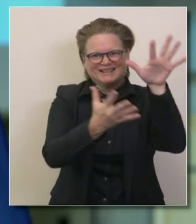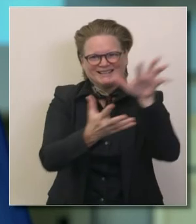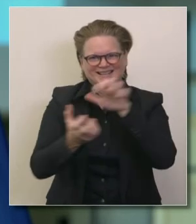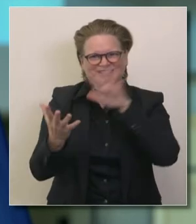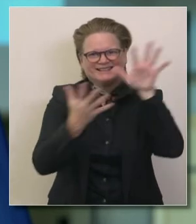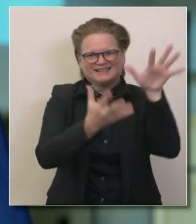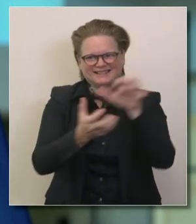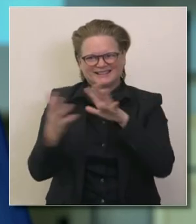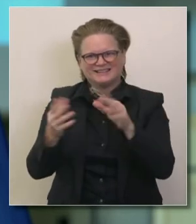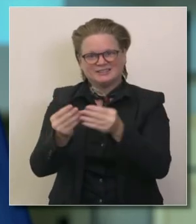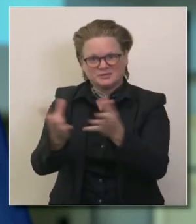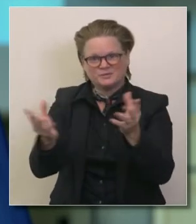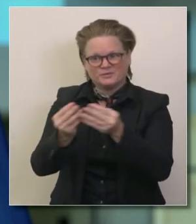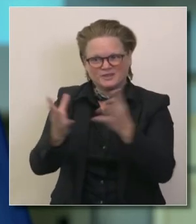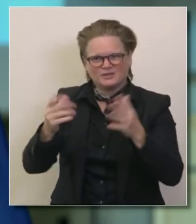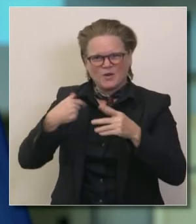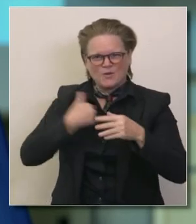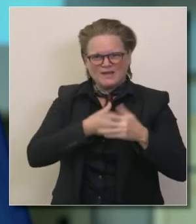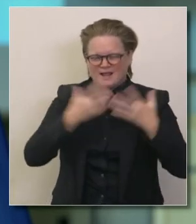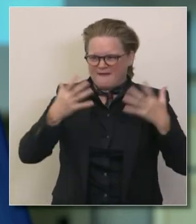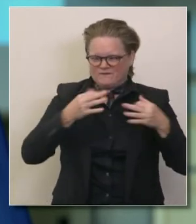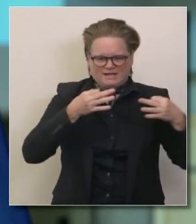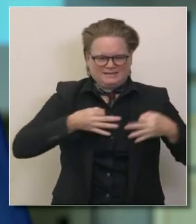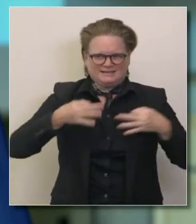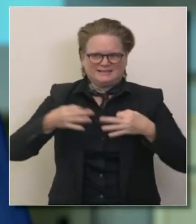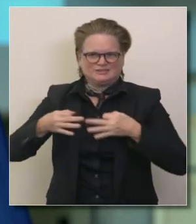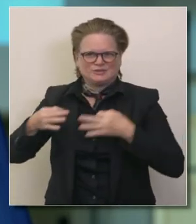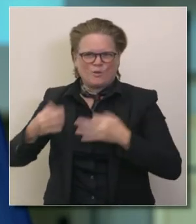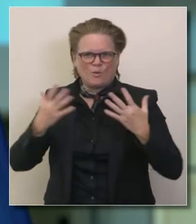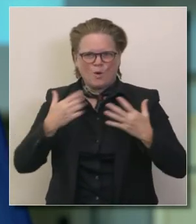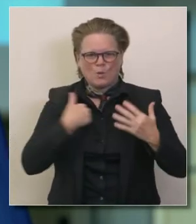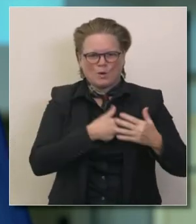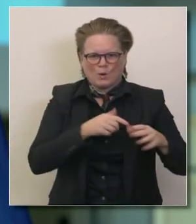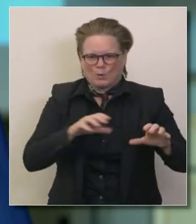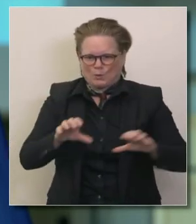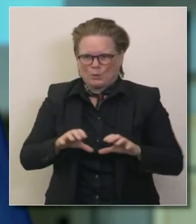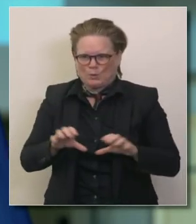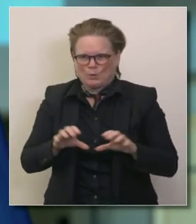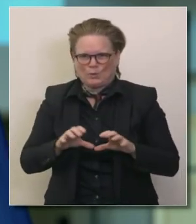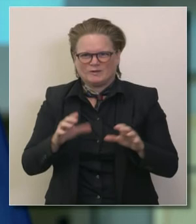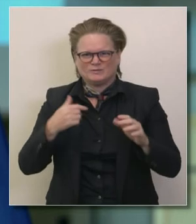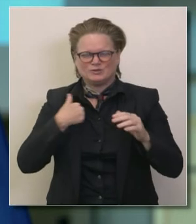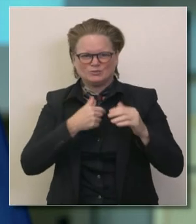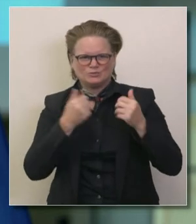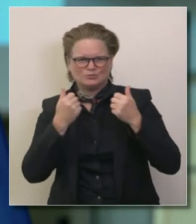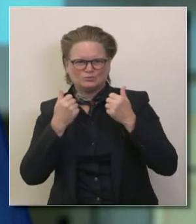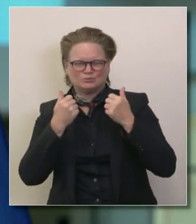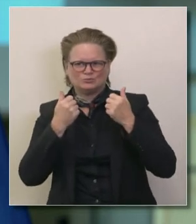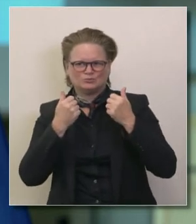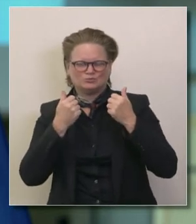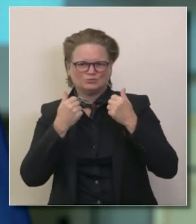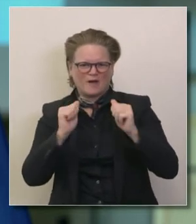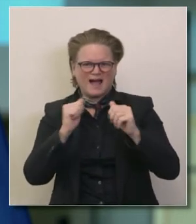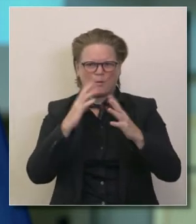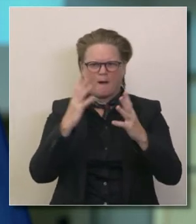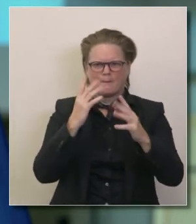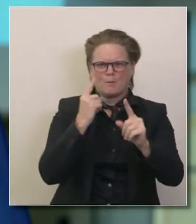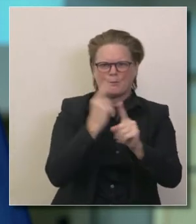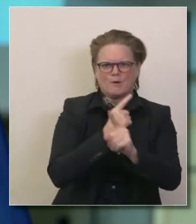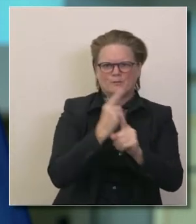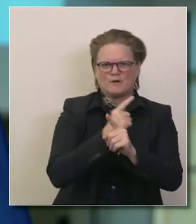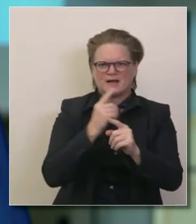todas estas decisiones que estamos tomando hoy día lo estamos haciendo porque estamos en un momento dado en nuestra respuesta